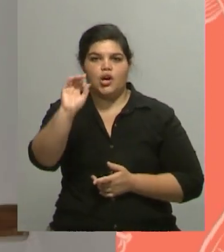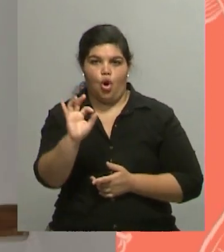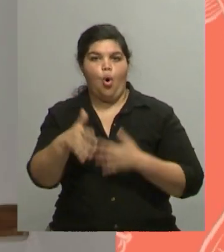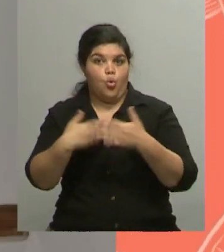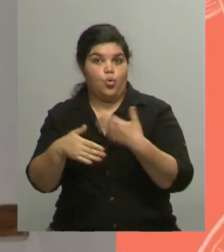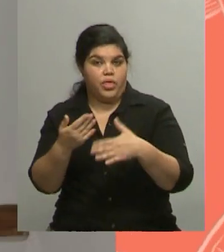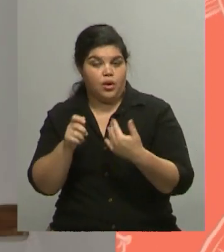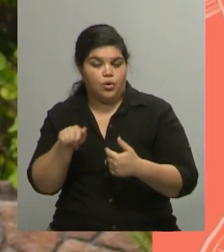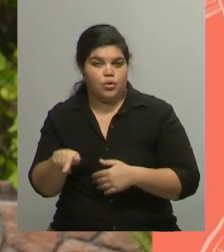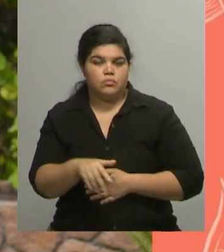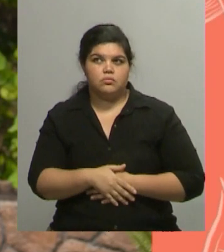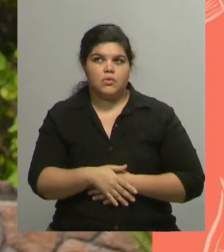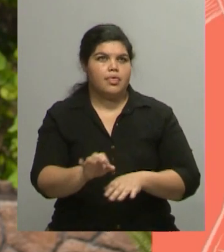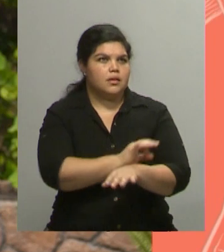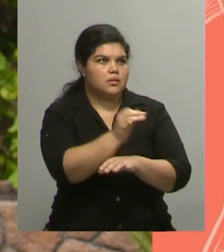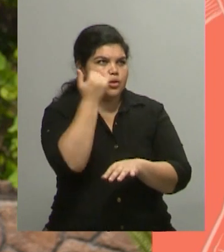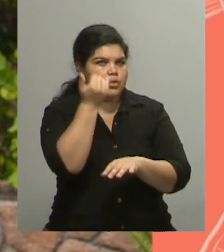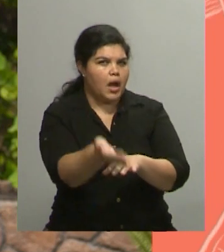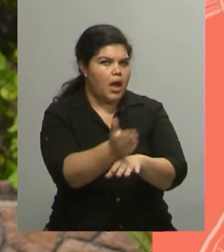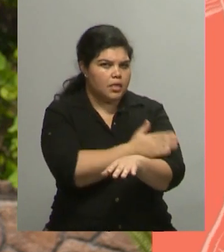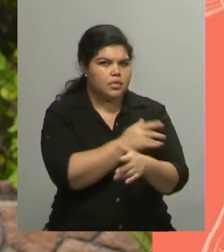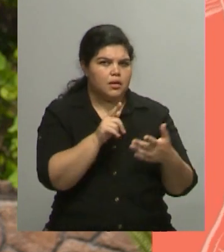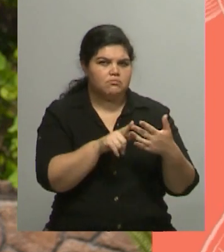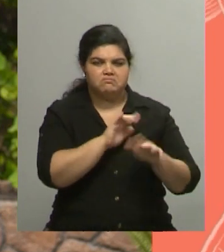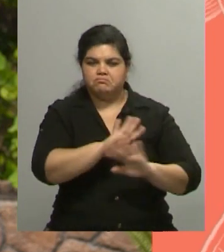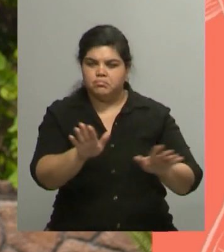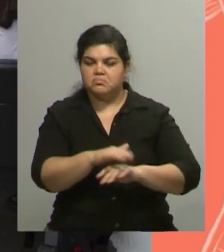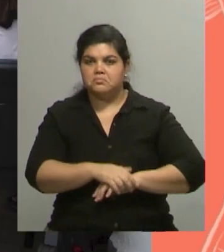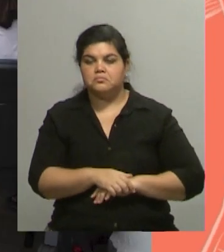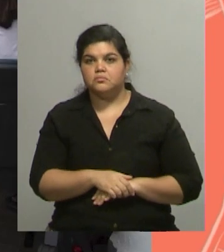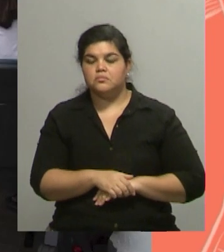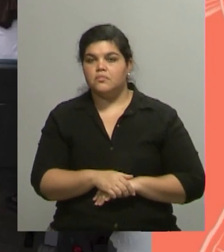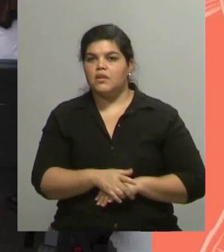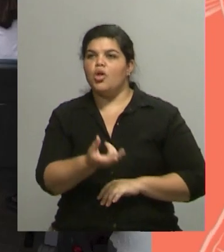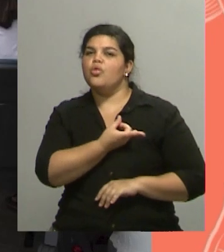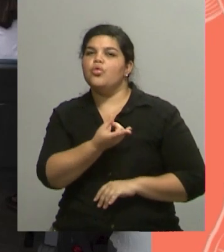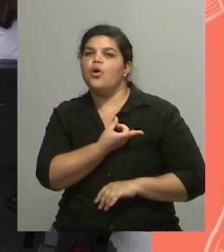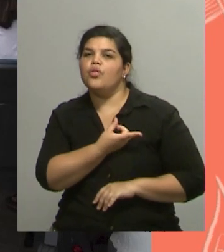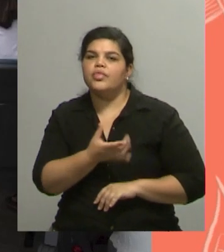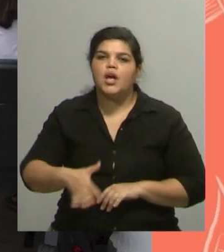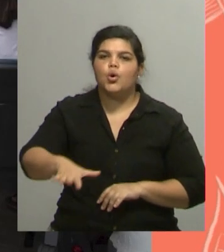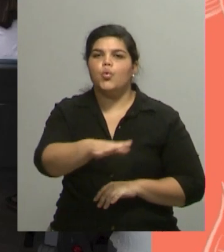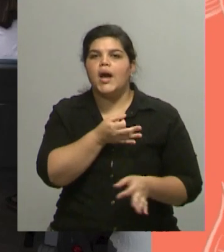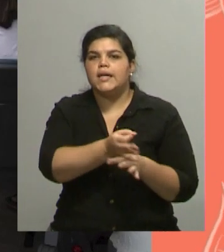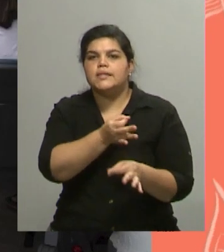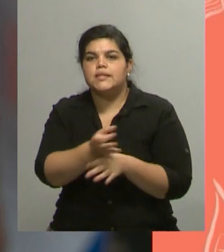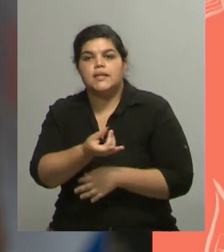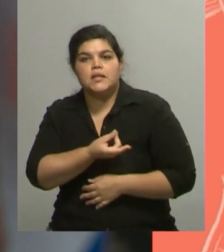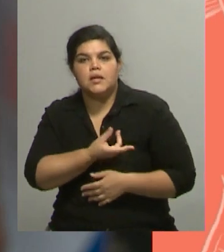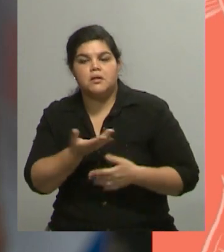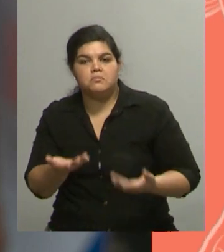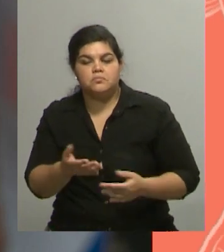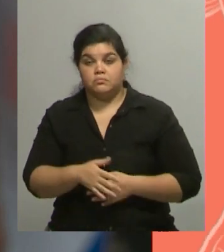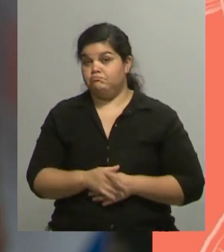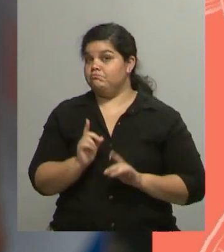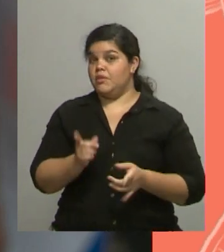Bueno, de diseño creo que lo dije, ya lo mencioné. Y, por ejemplo, ¿dónde se hacen estos talleres? Eso todos en nuestra